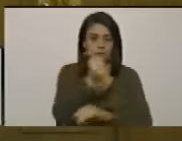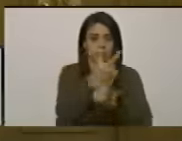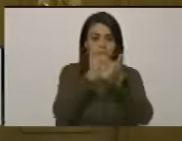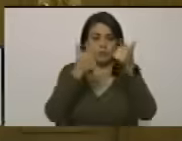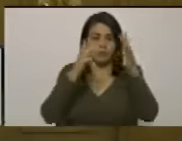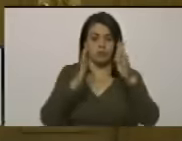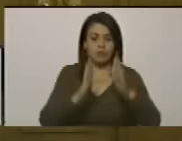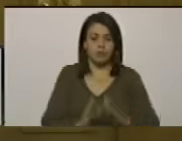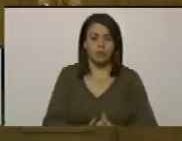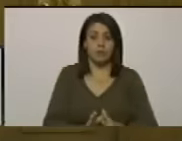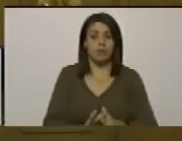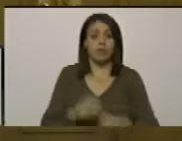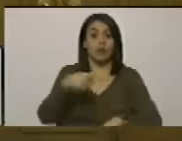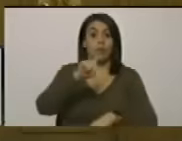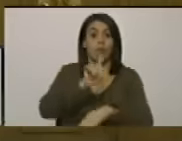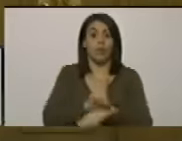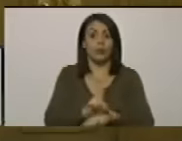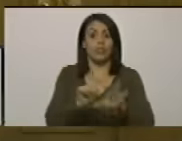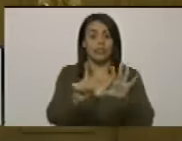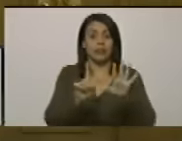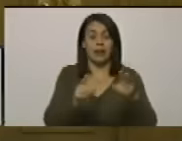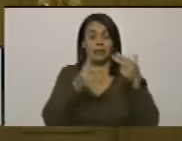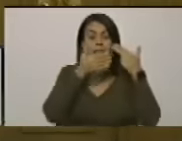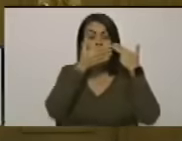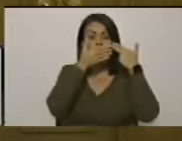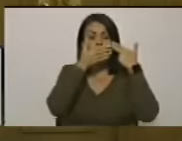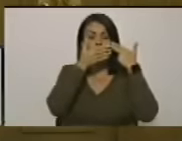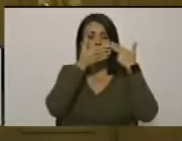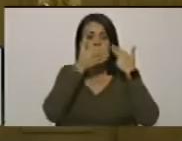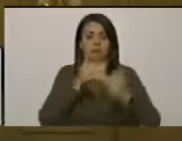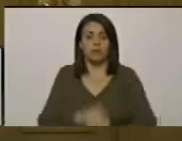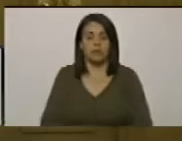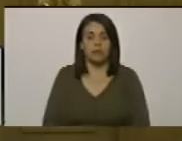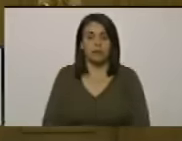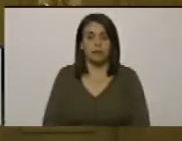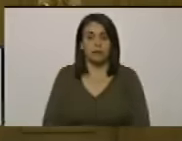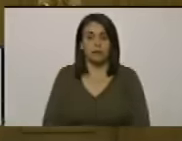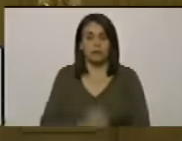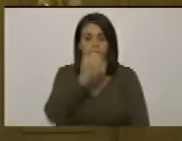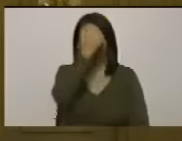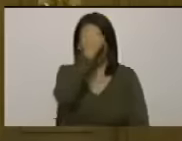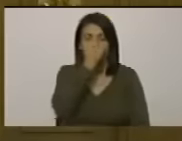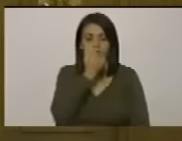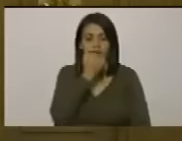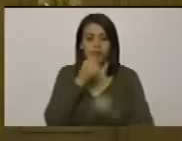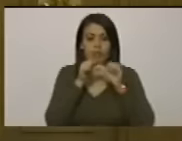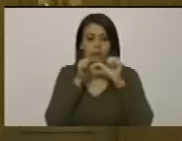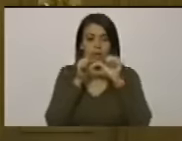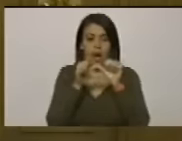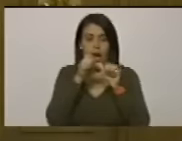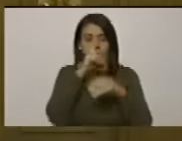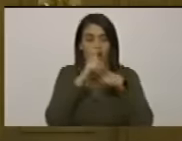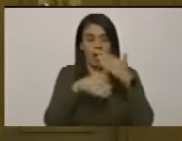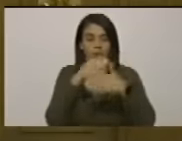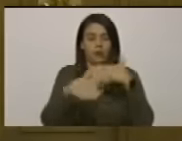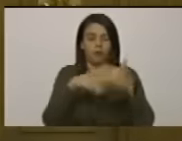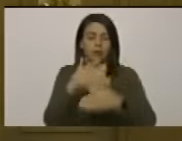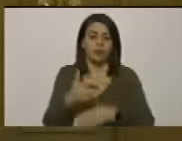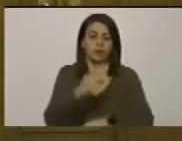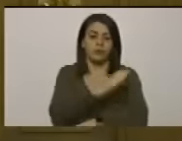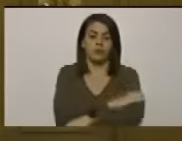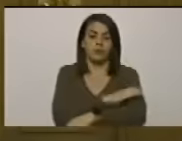liberación unilateral de seis secuestrados durante varios años cuando era